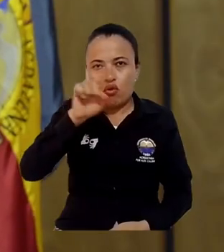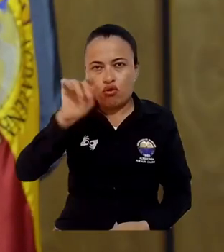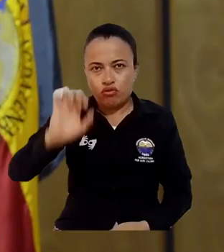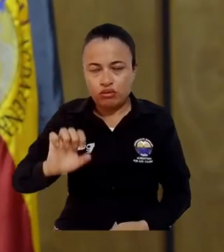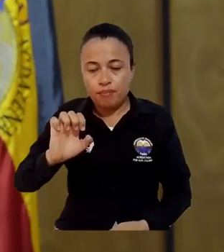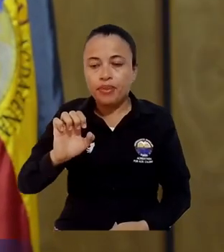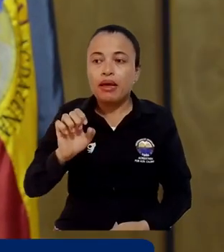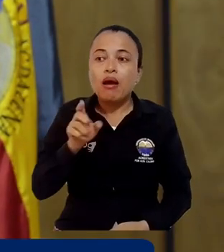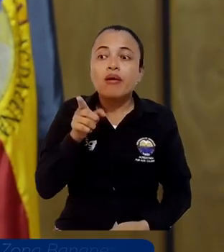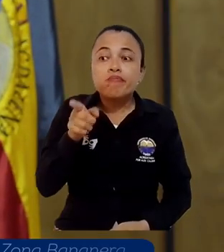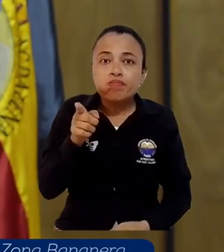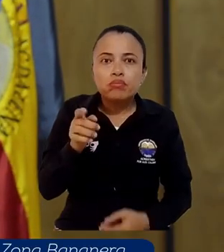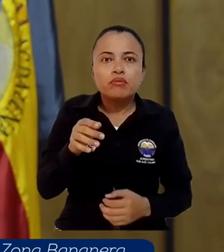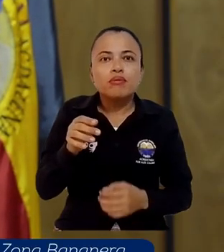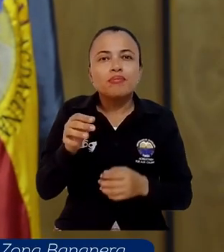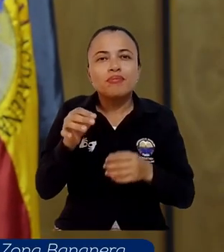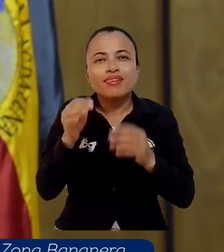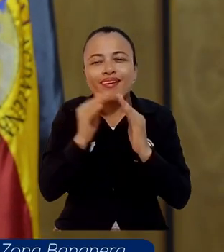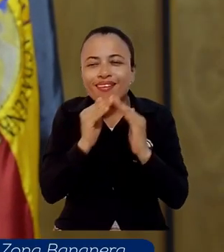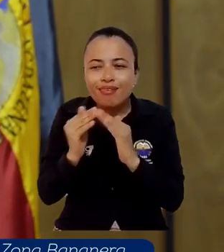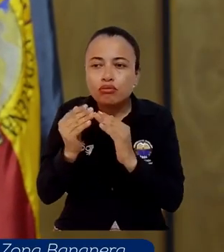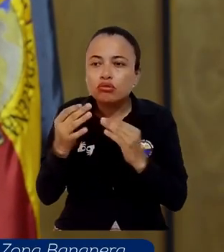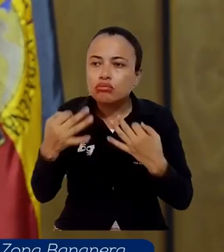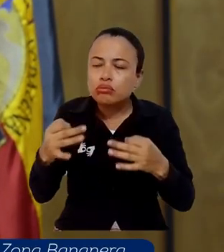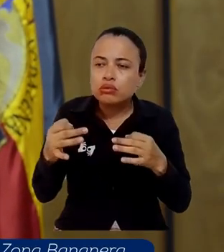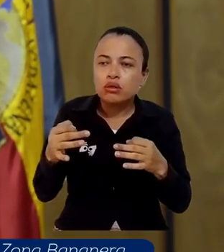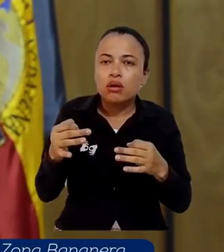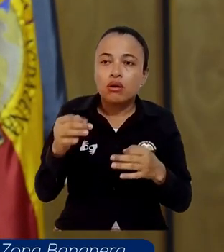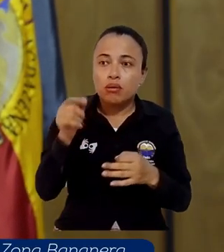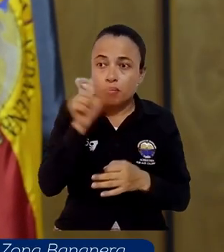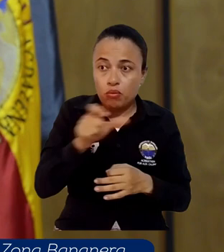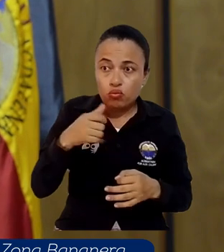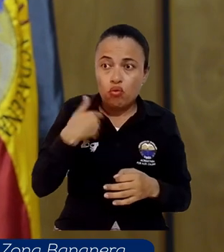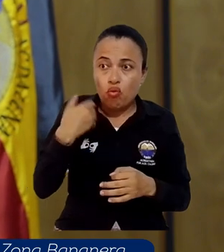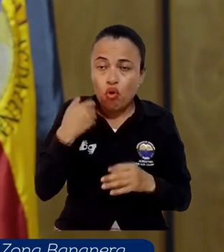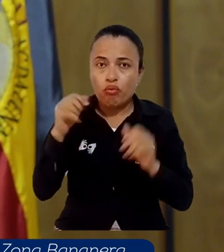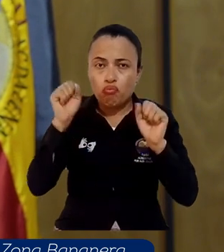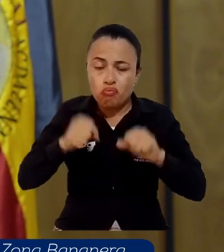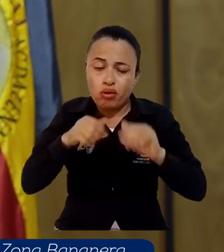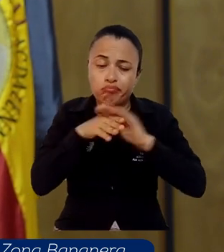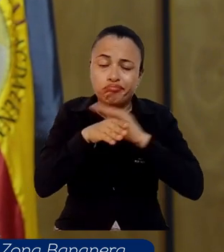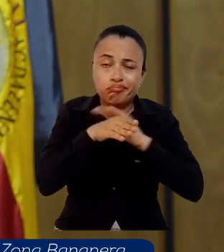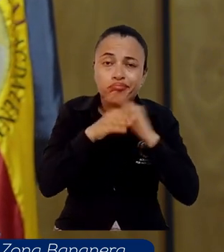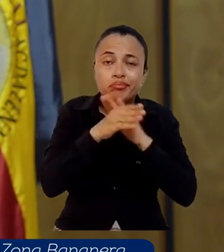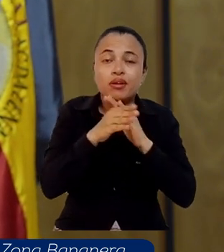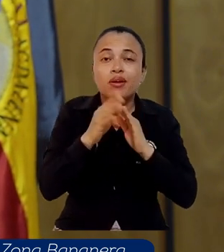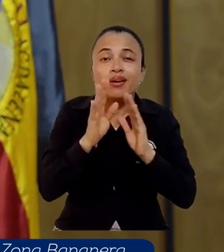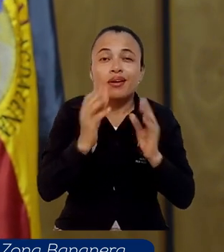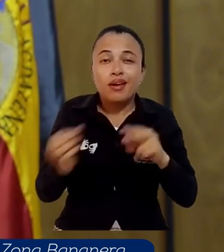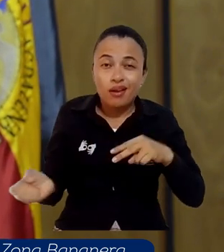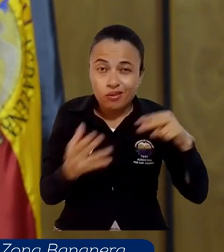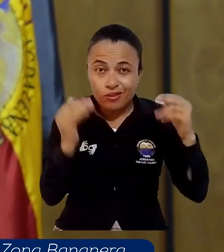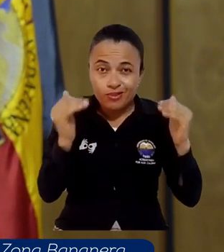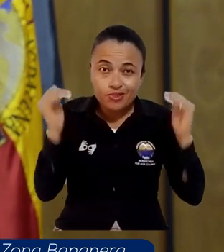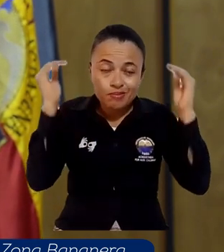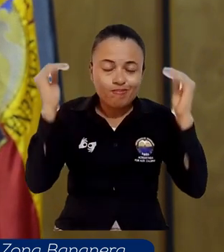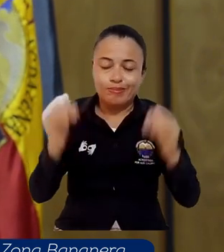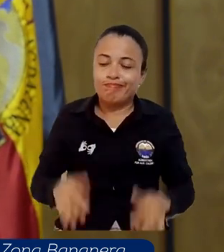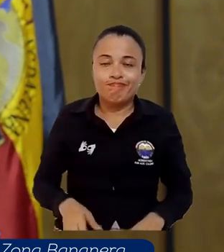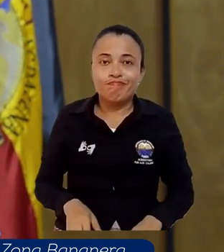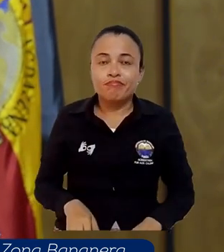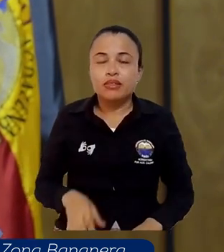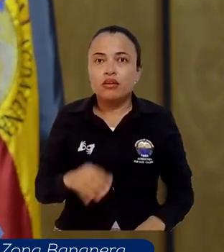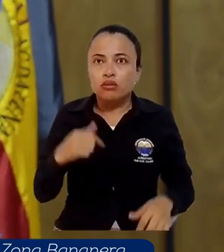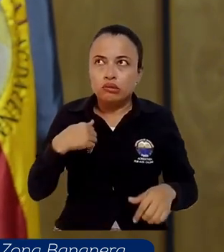encuentro no muchas, muchas de las personas o de los jóvenes tienen la oportunidad de acceder a la educación superior. Por ende me encuentro agradecida